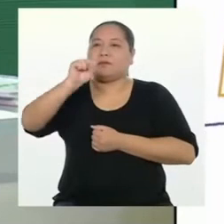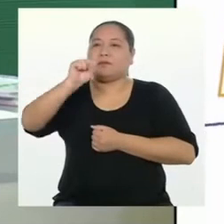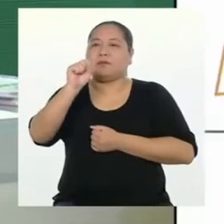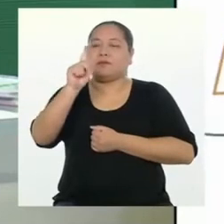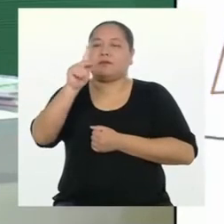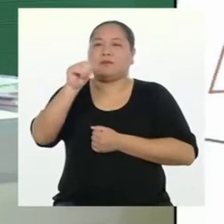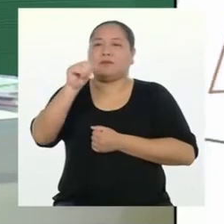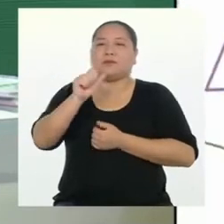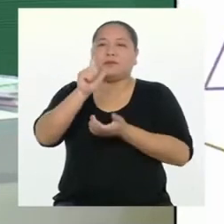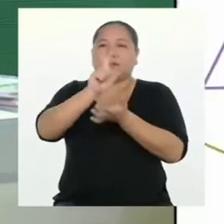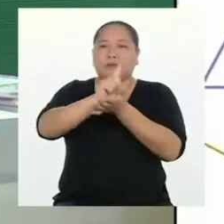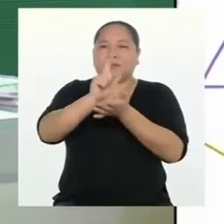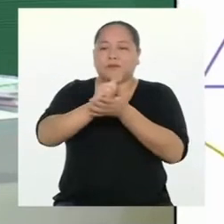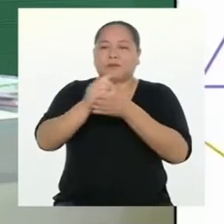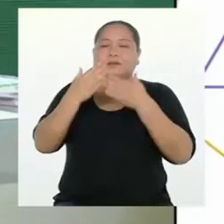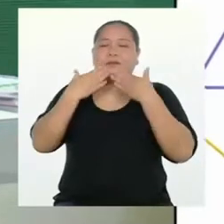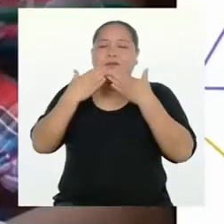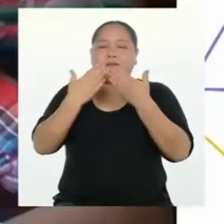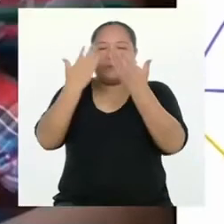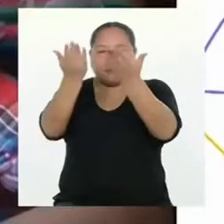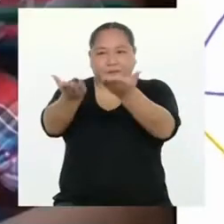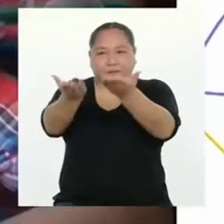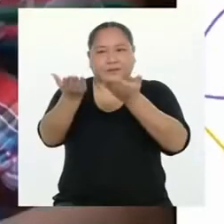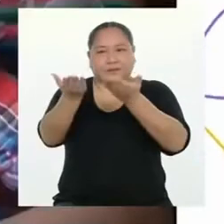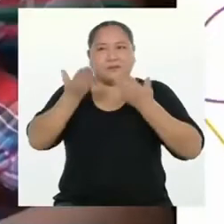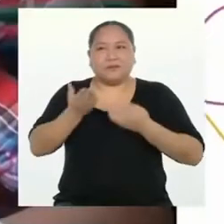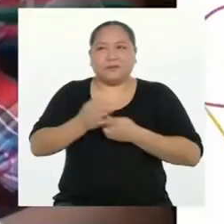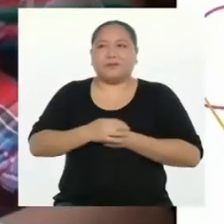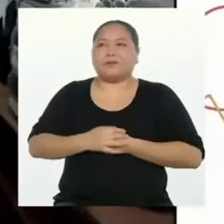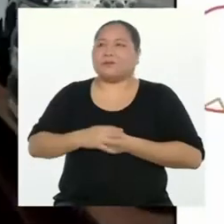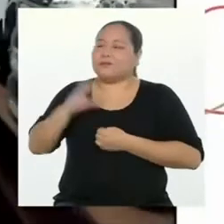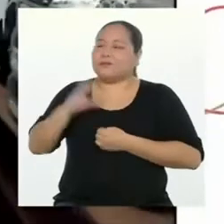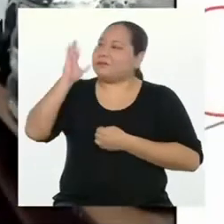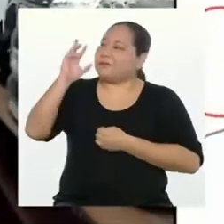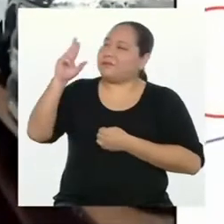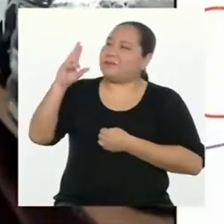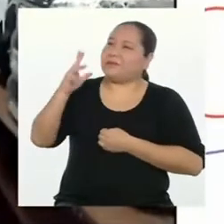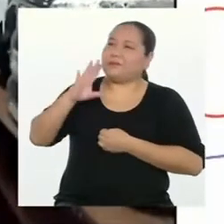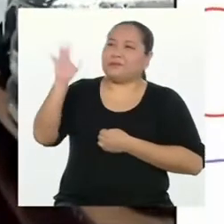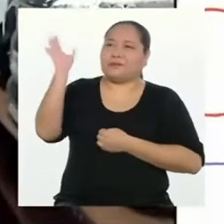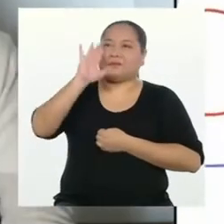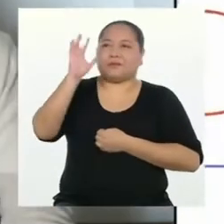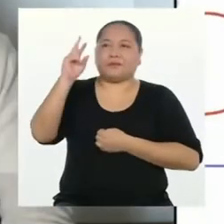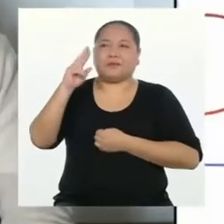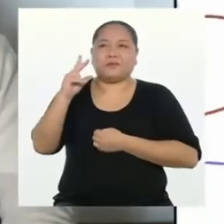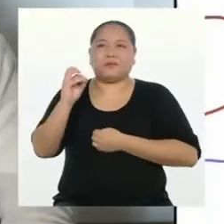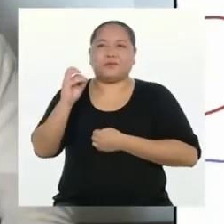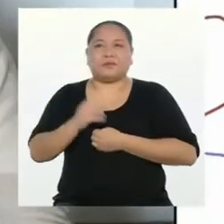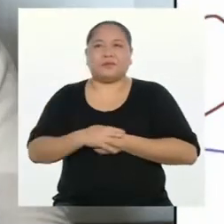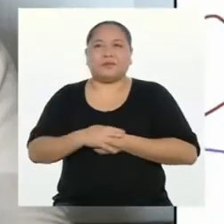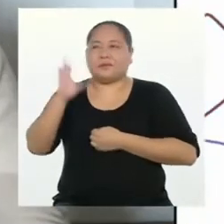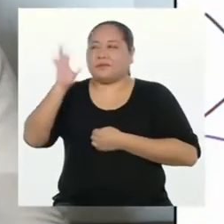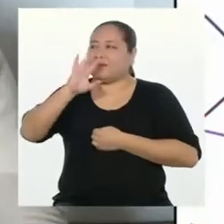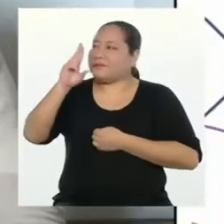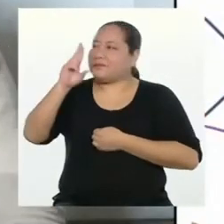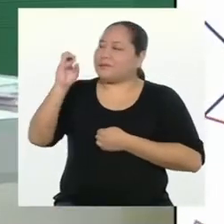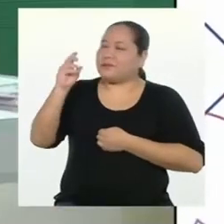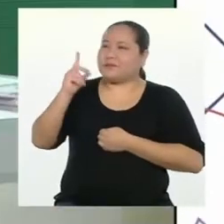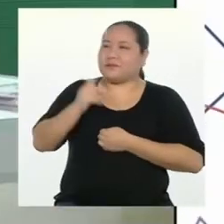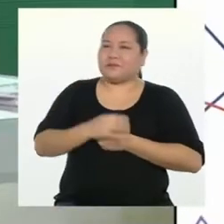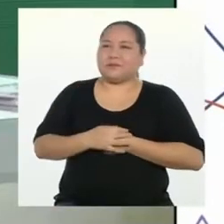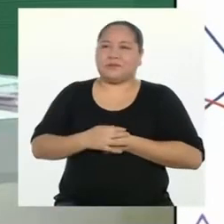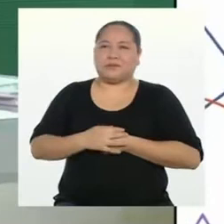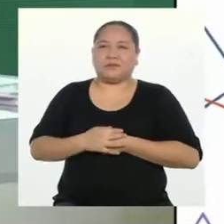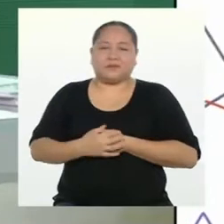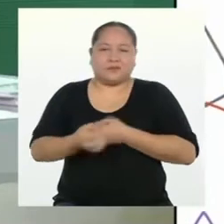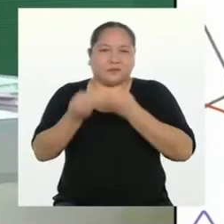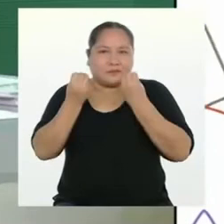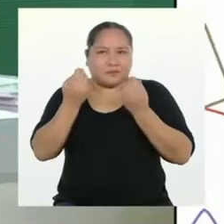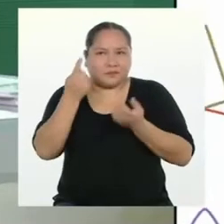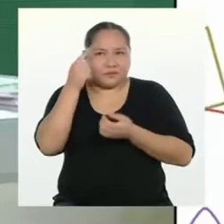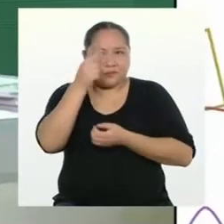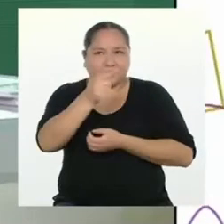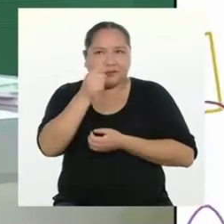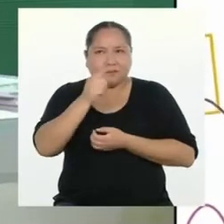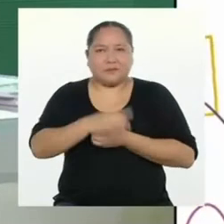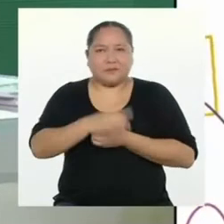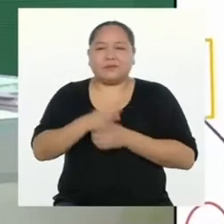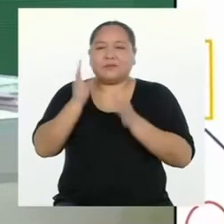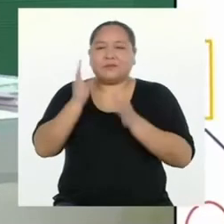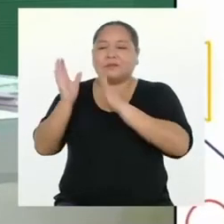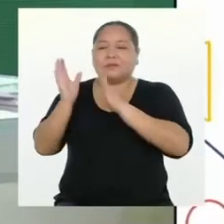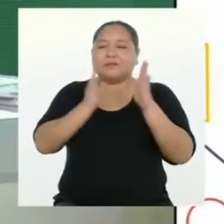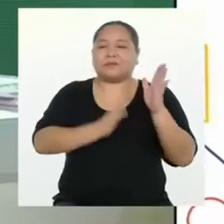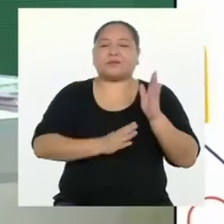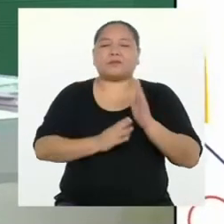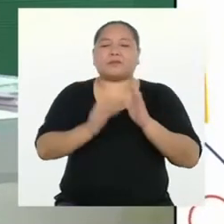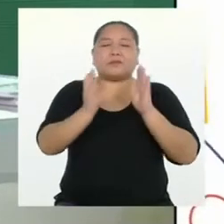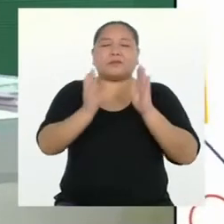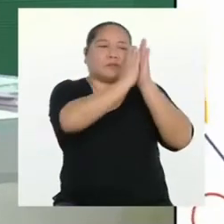bienvenidos. Gracias por venir a conversar con nosotros. Hola, Rodrigo. Hola, Rodrigo. Hola, Rodrigo. ¿Cómo te fue en la elaboración